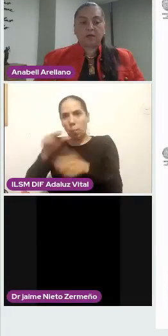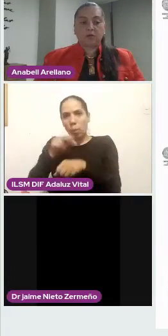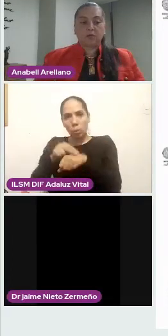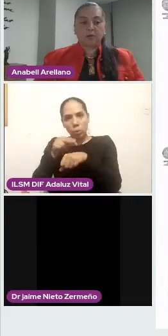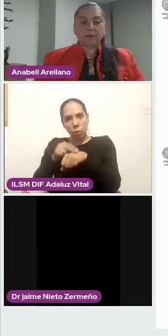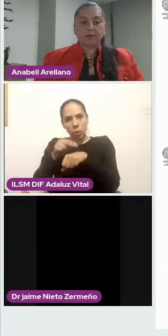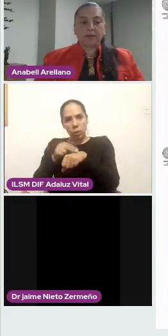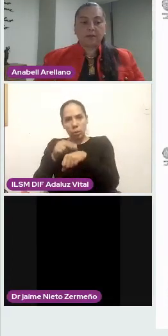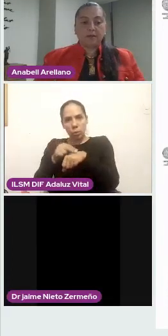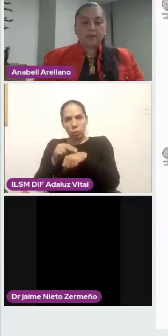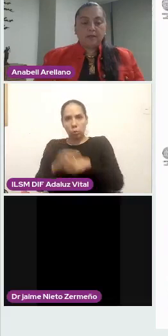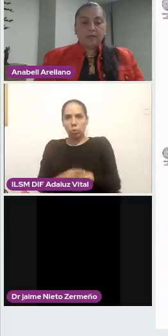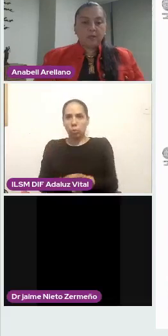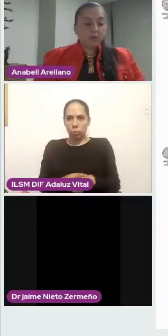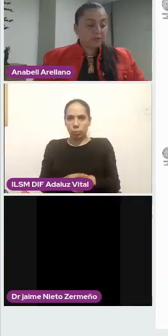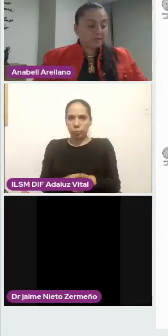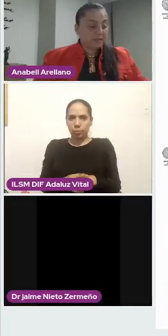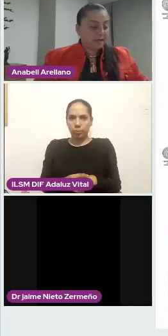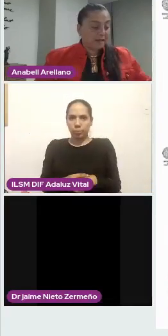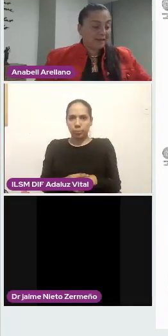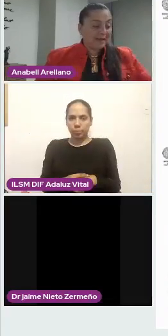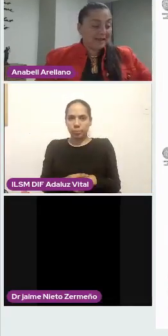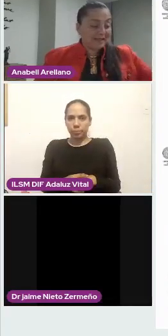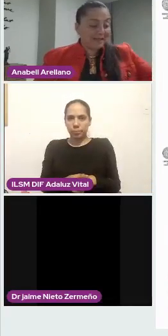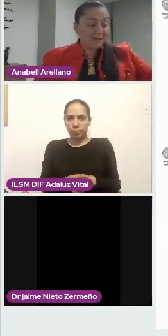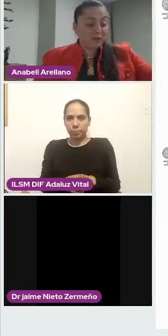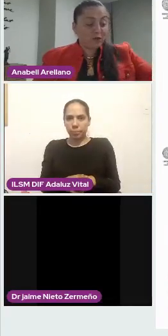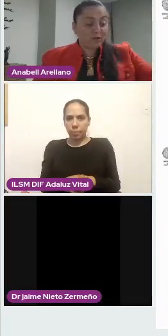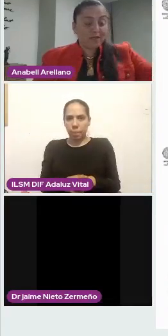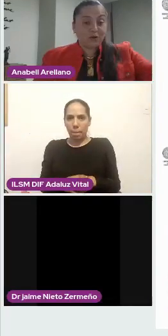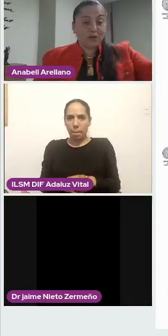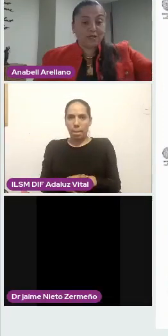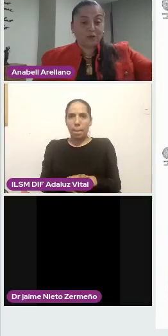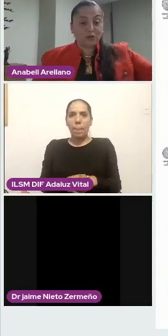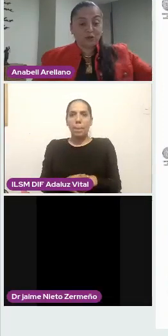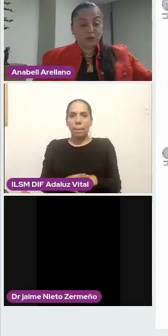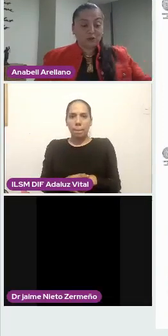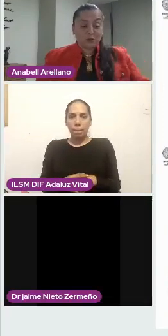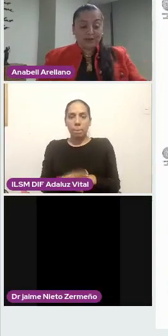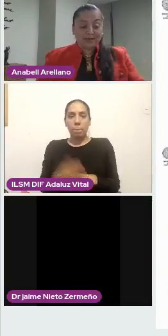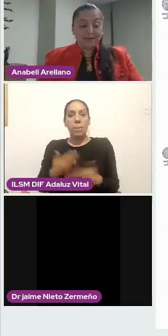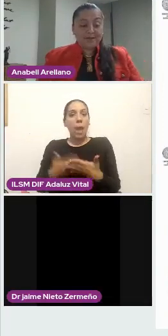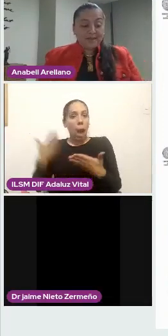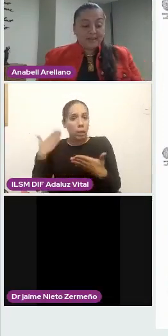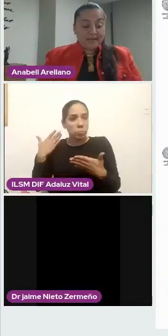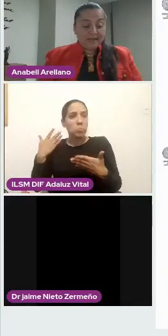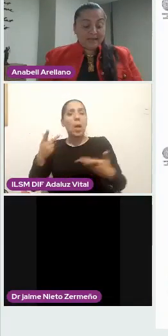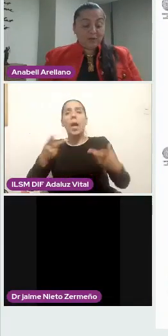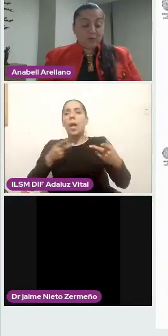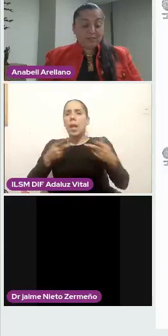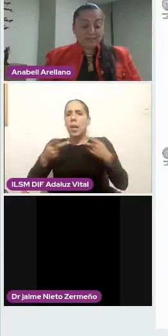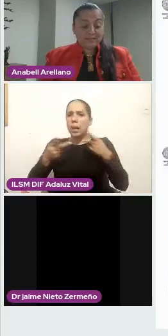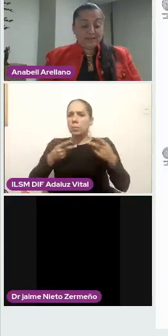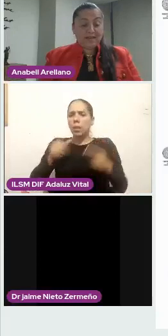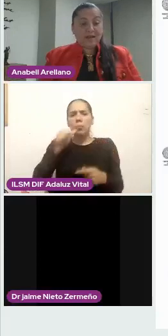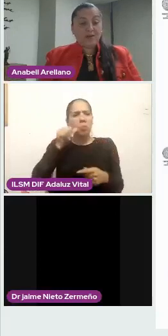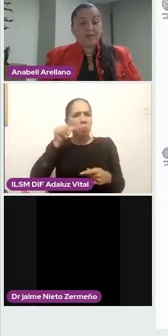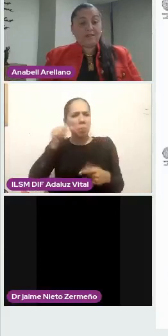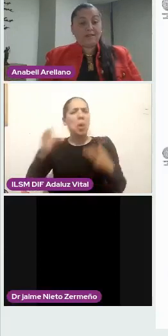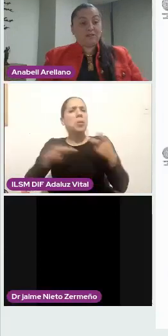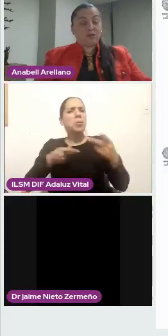nuevamente. Y, bueno, pues, ayer hablando con el doctor nos comentaba que, bueno, pues,